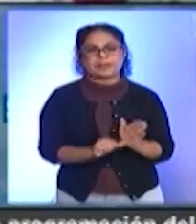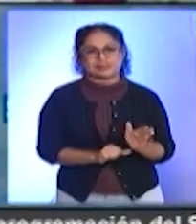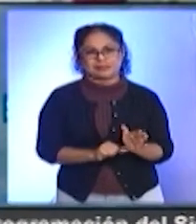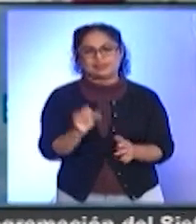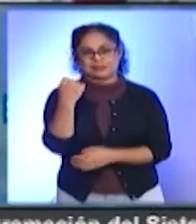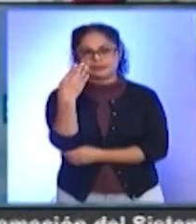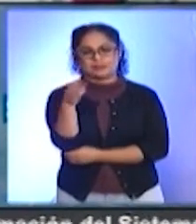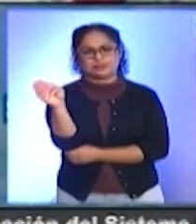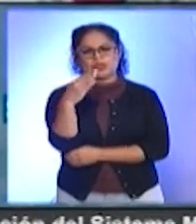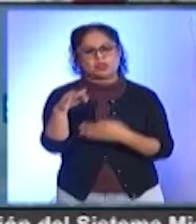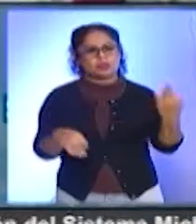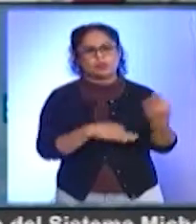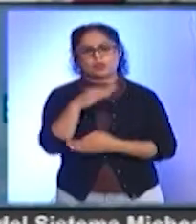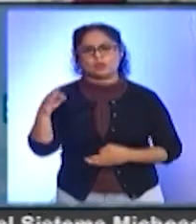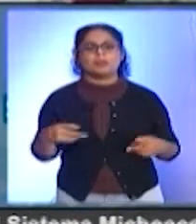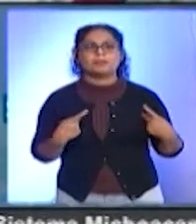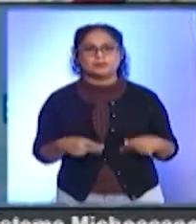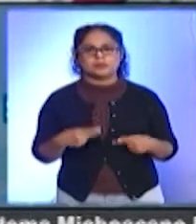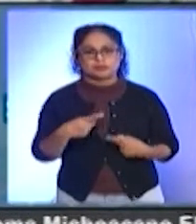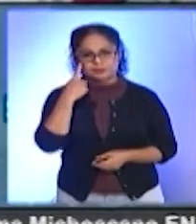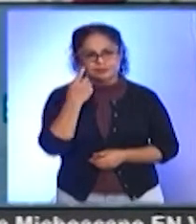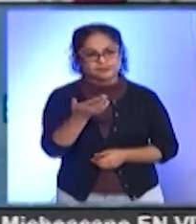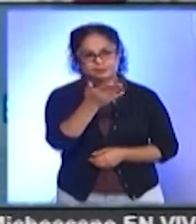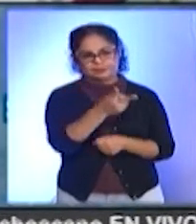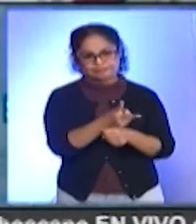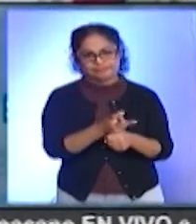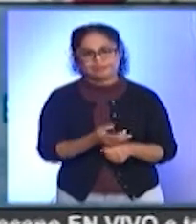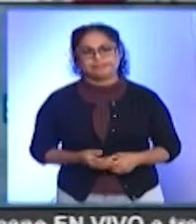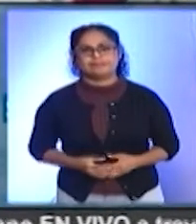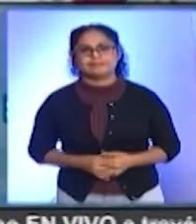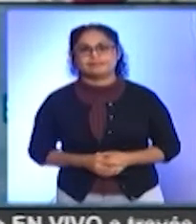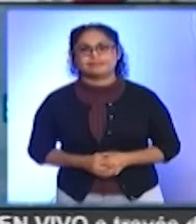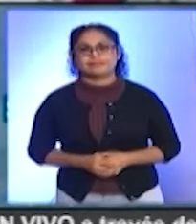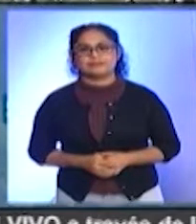público en general. Así que yo lo invito a que escuchemos todos los detalles.